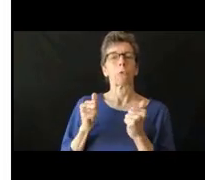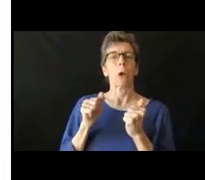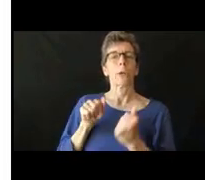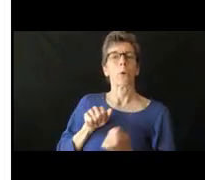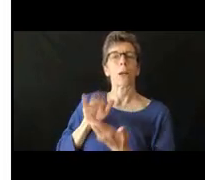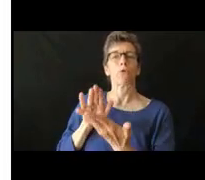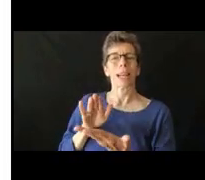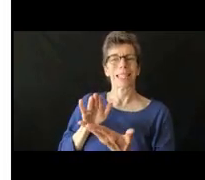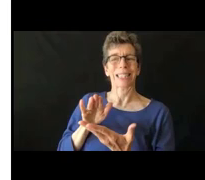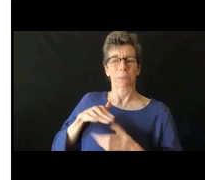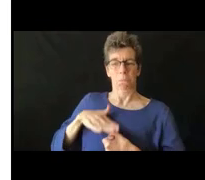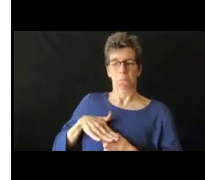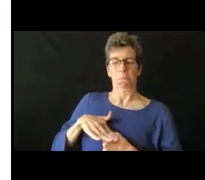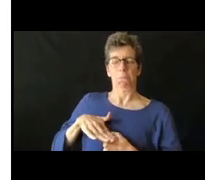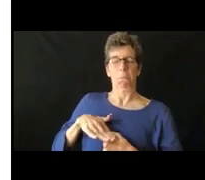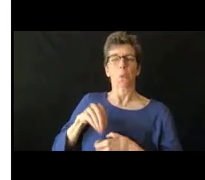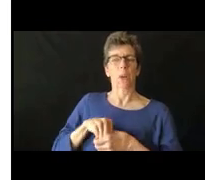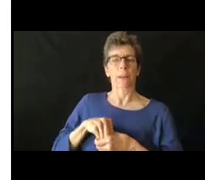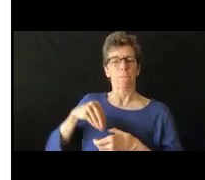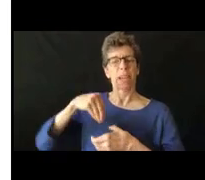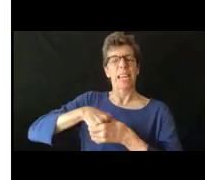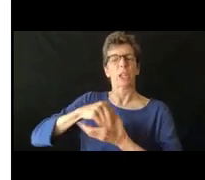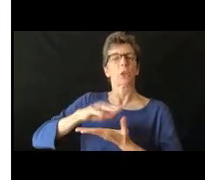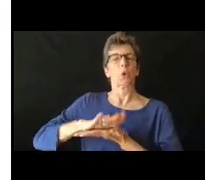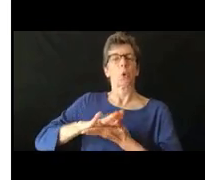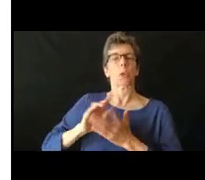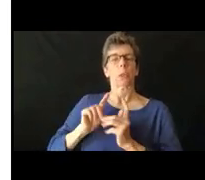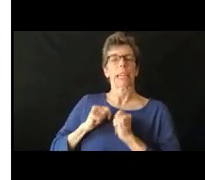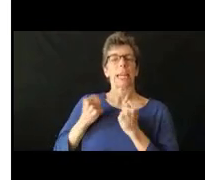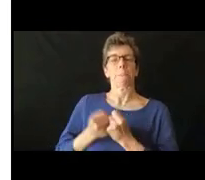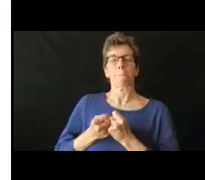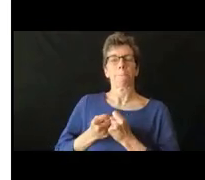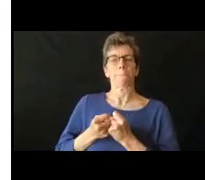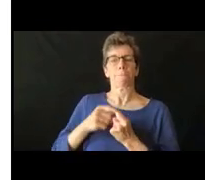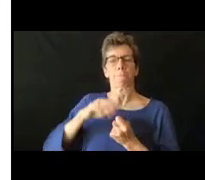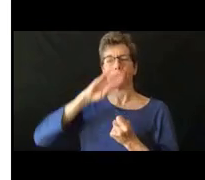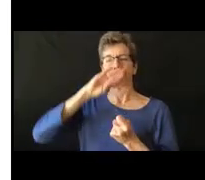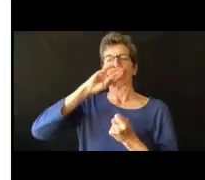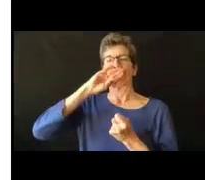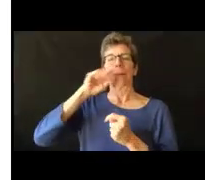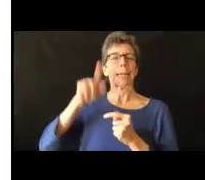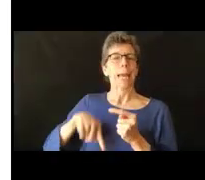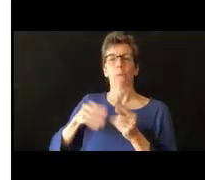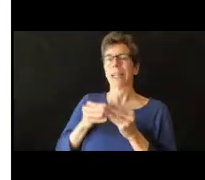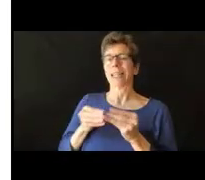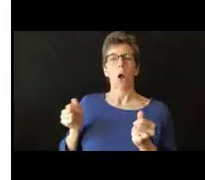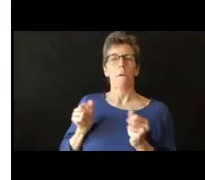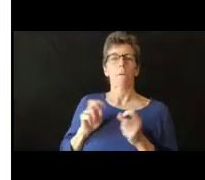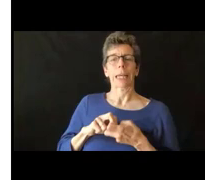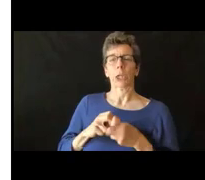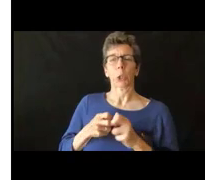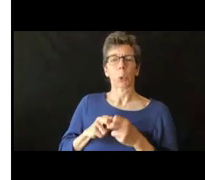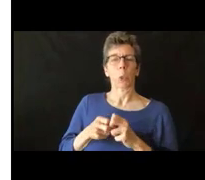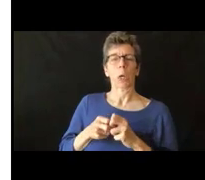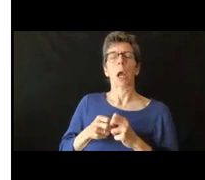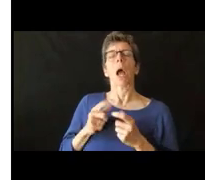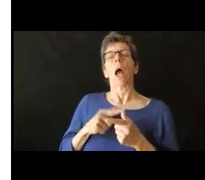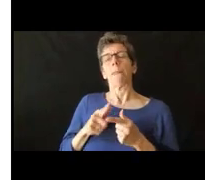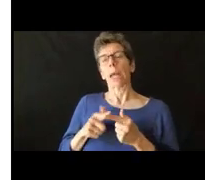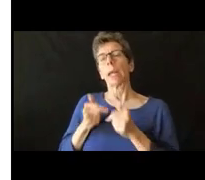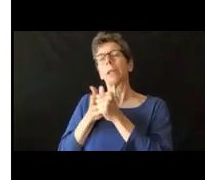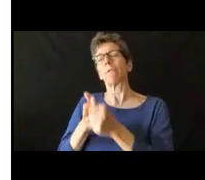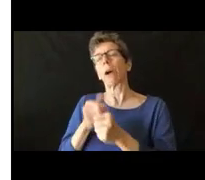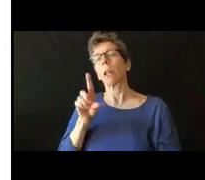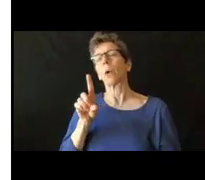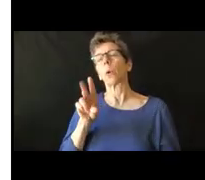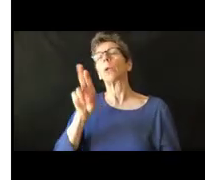y si nosotros nos podemos resolver, pues está perfecto y si queremos hacer el proceso debido que es una